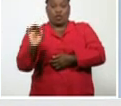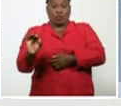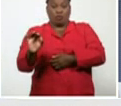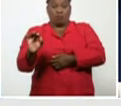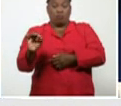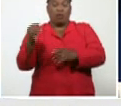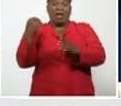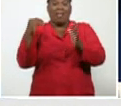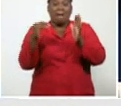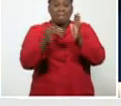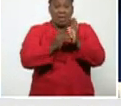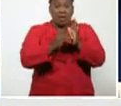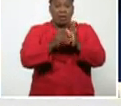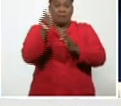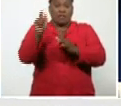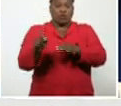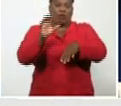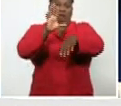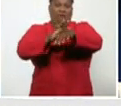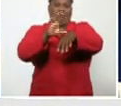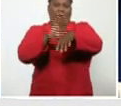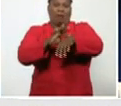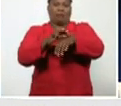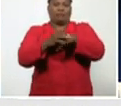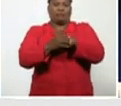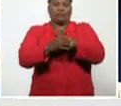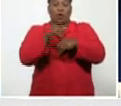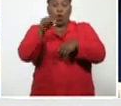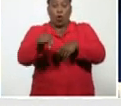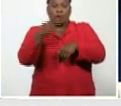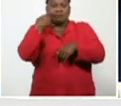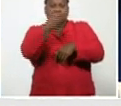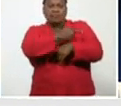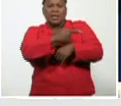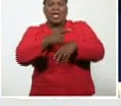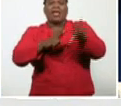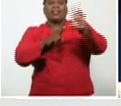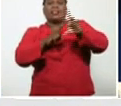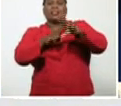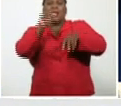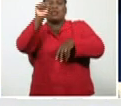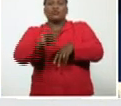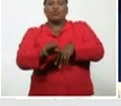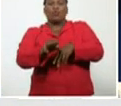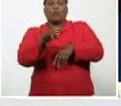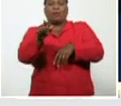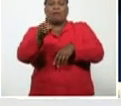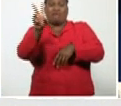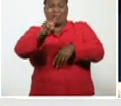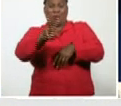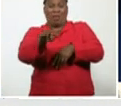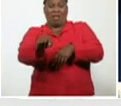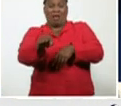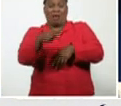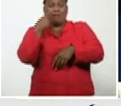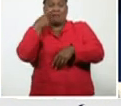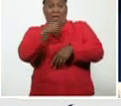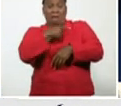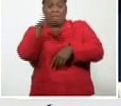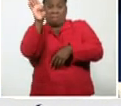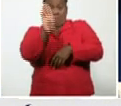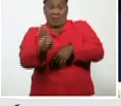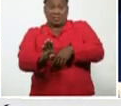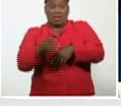noticias, eh, de Tele Sur, en la mañana, que, en, en Brasil, ayer,